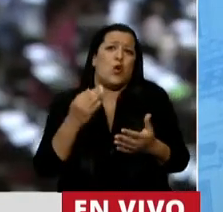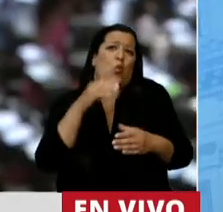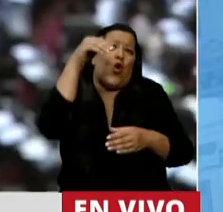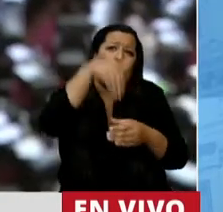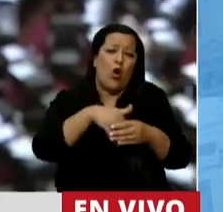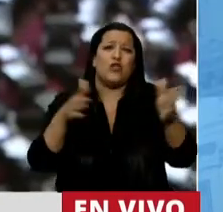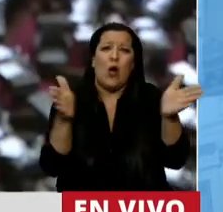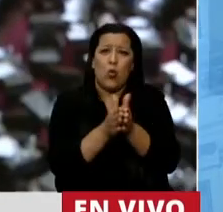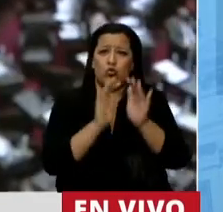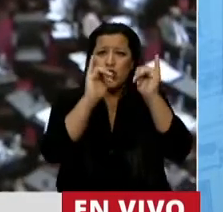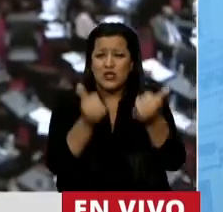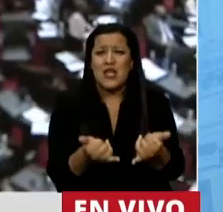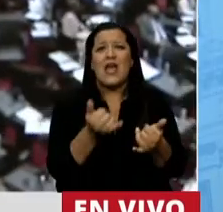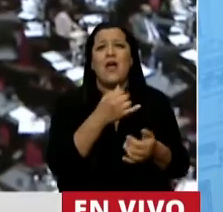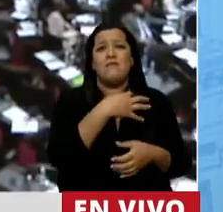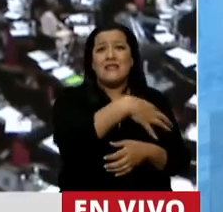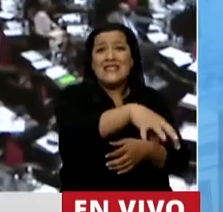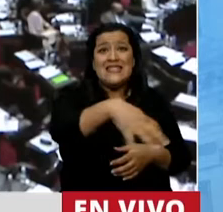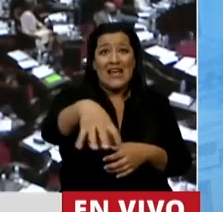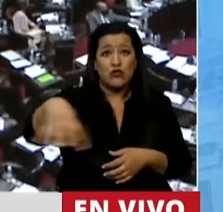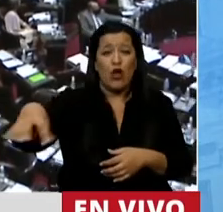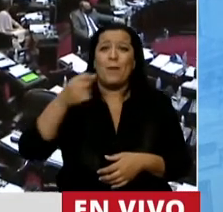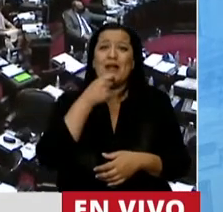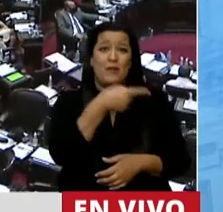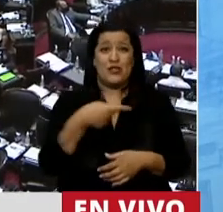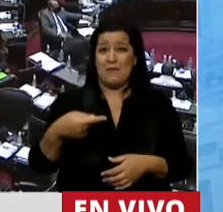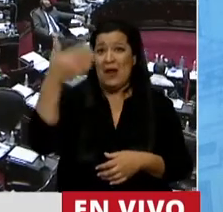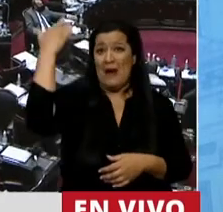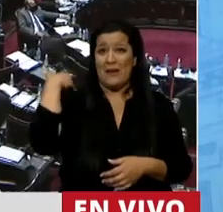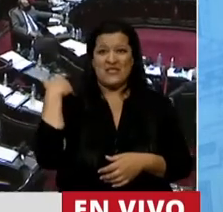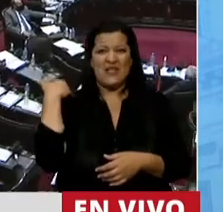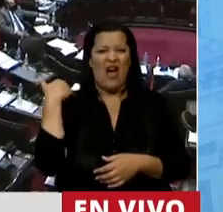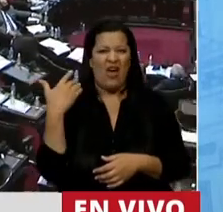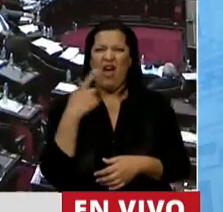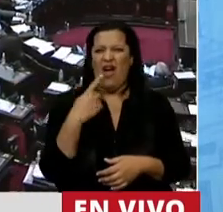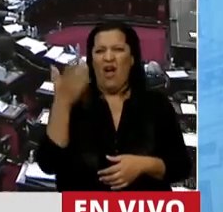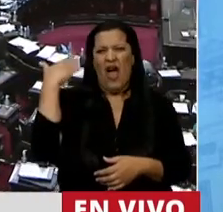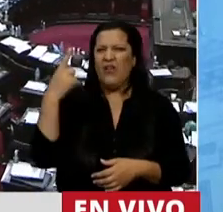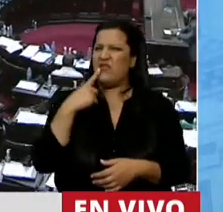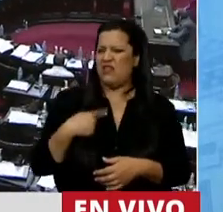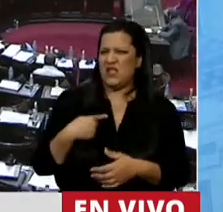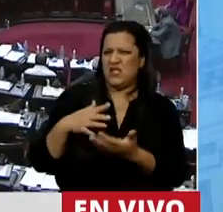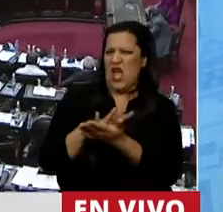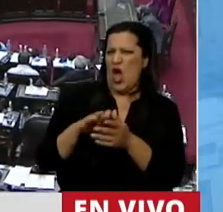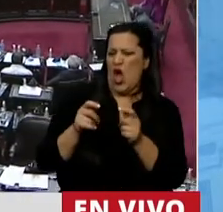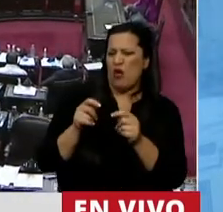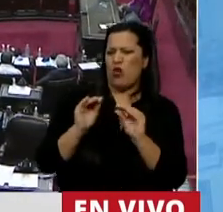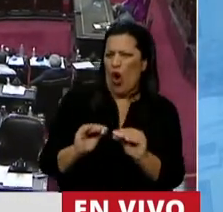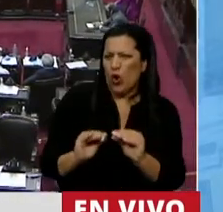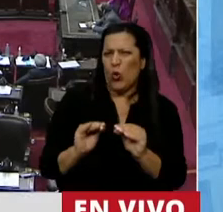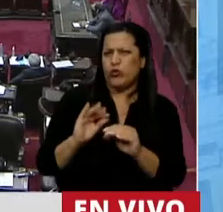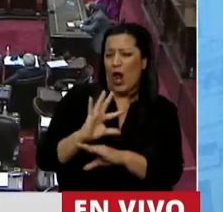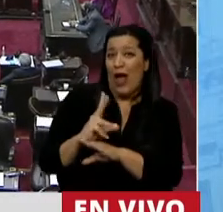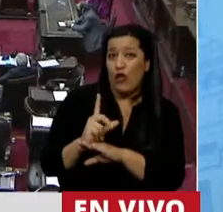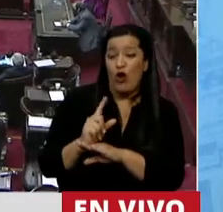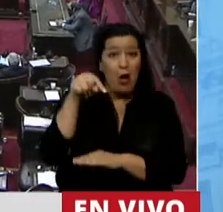sectores que en algún momento de la semana pasada, por ejemplo, nos trataron de corruptos y ladrones. Y